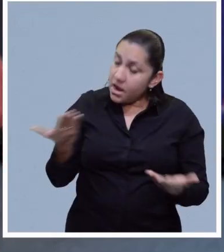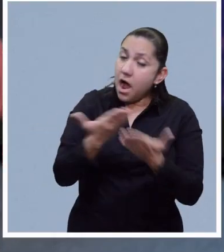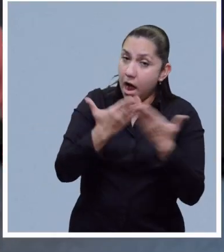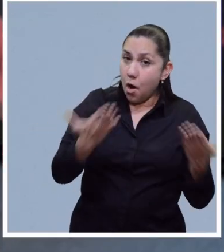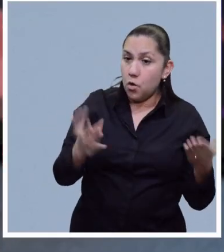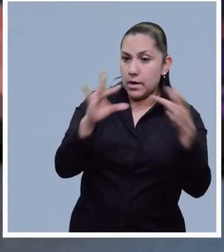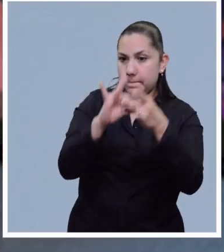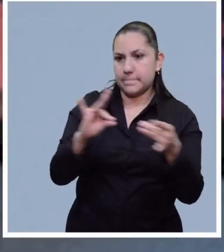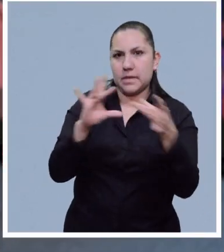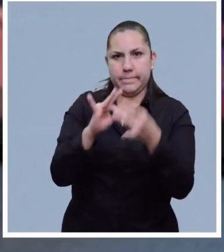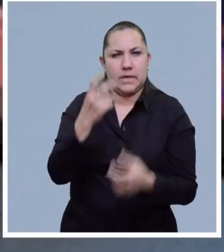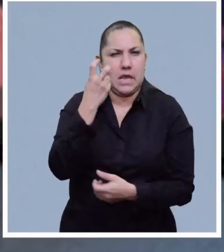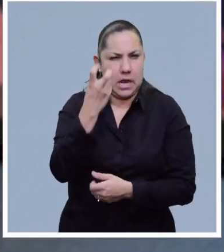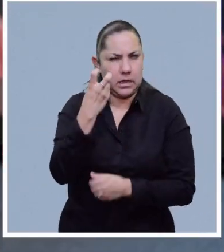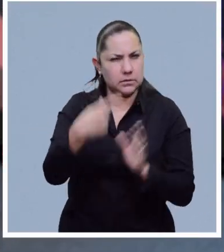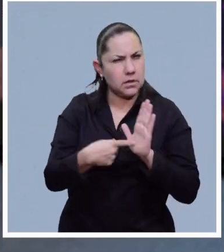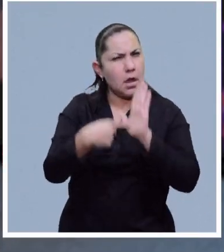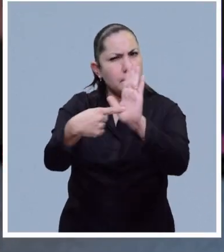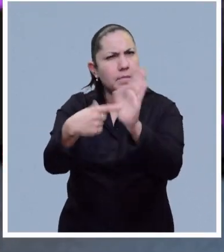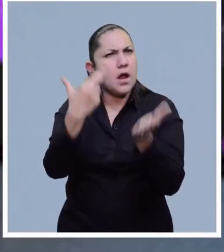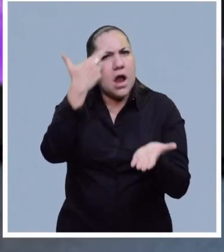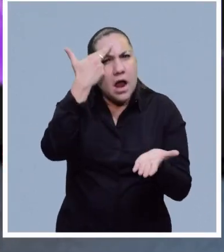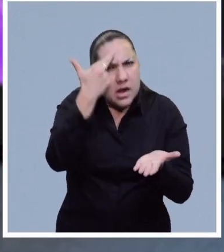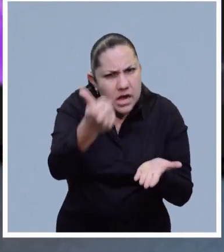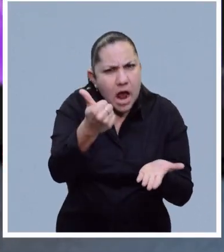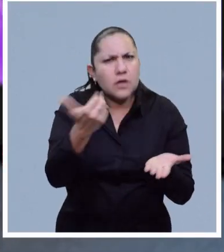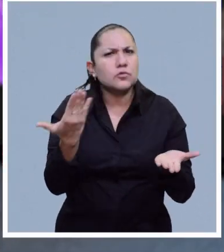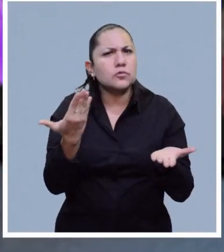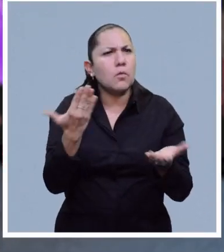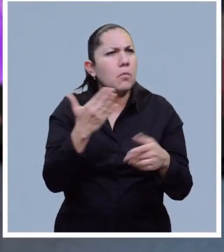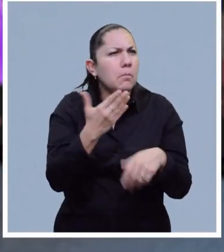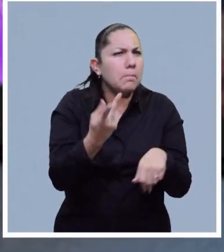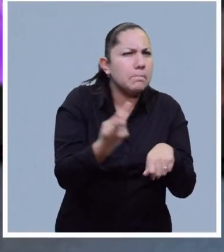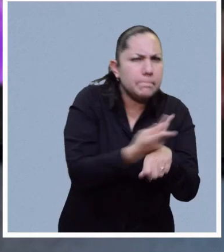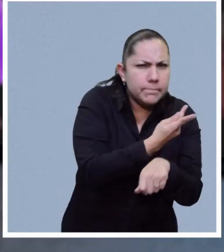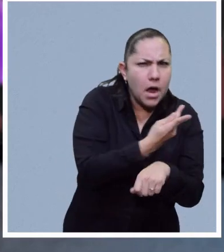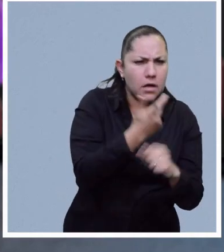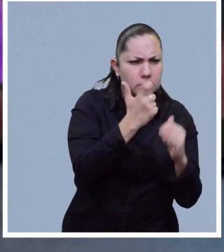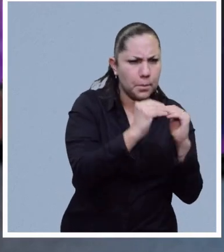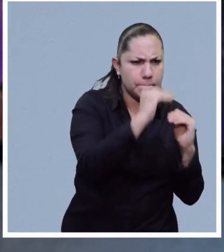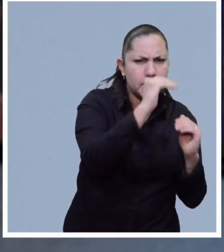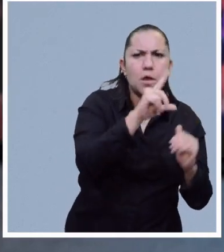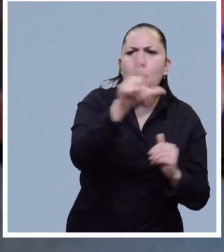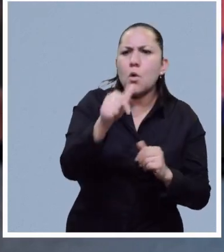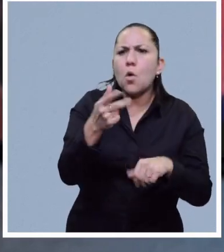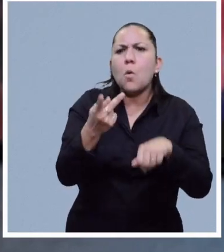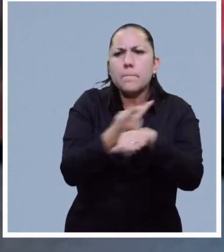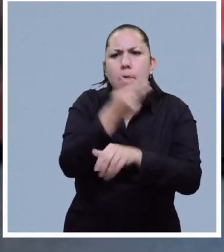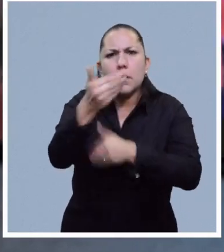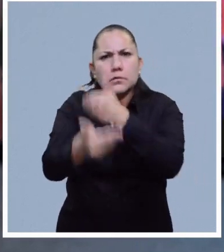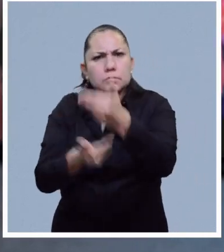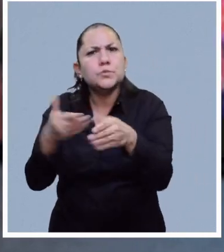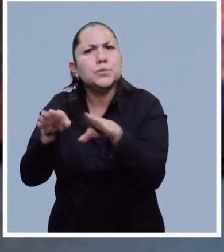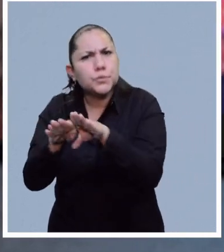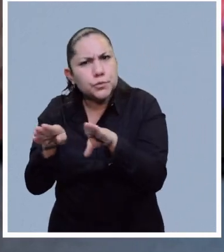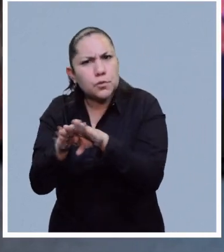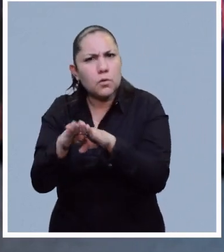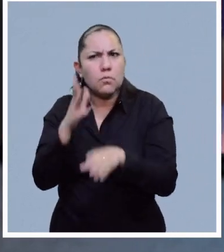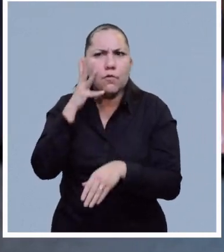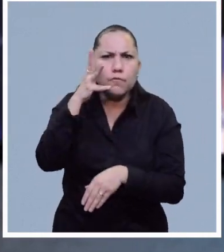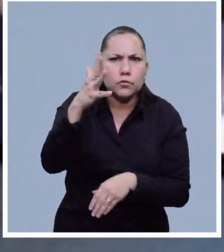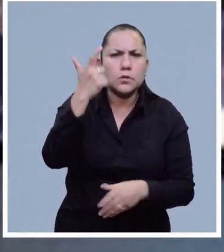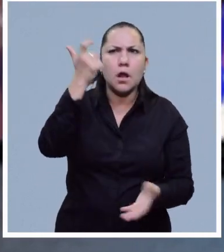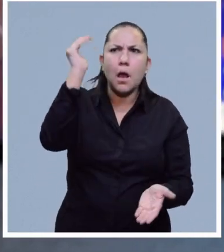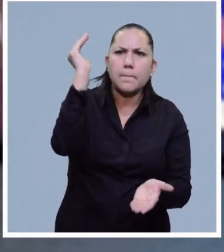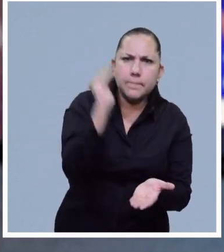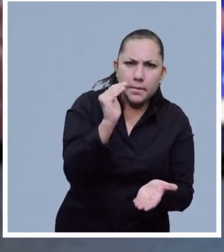parte del reportaje vamos a hablar pues de estas causas, algunas consecuencias y cómo va a ser la recuperación de la producción y los costos del